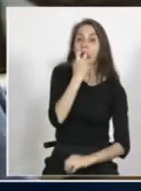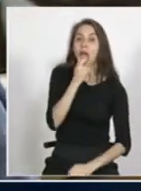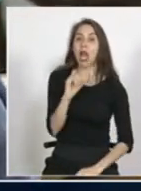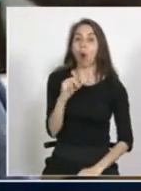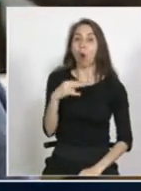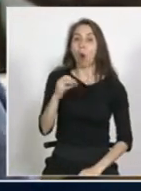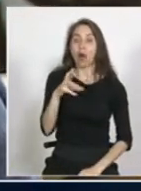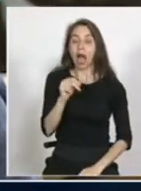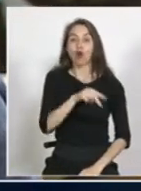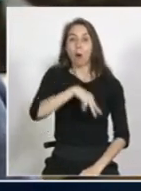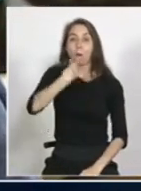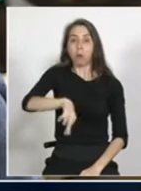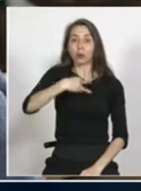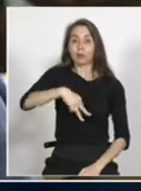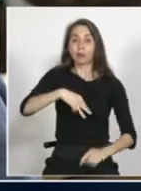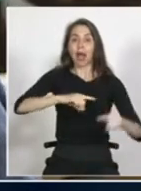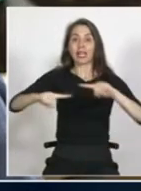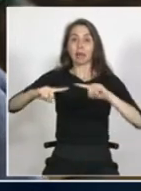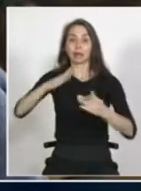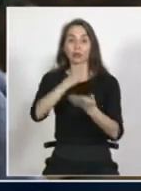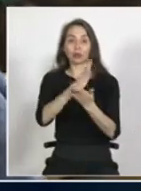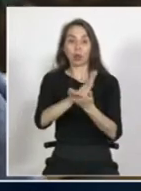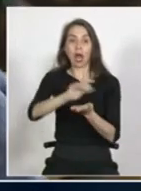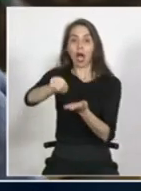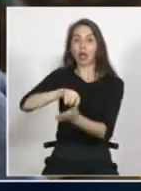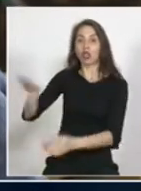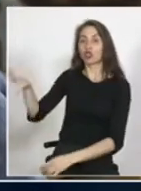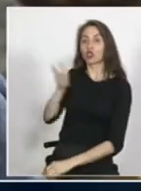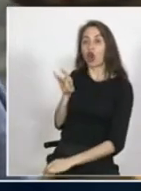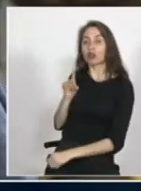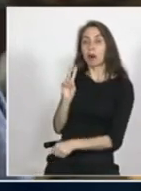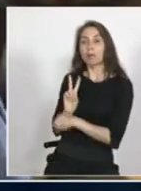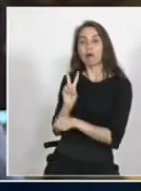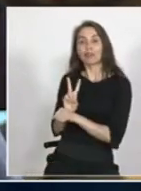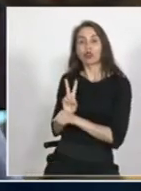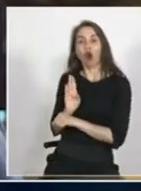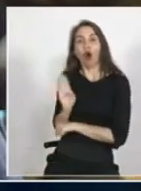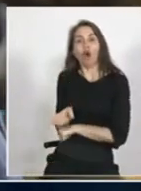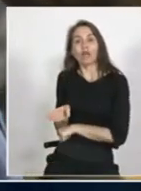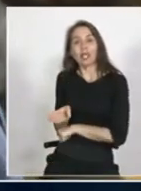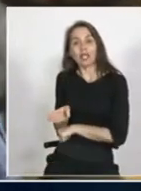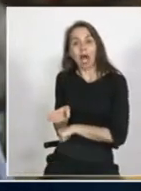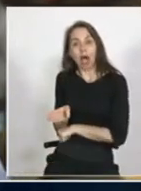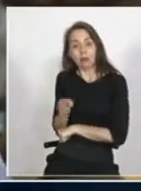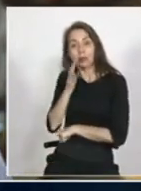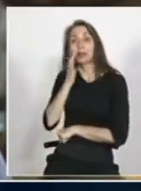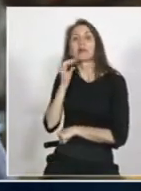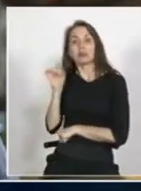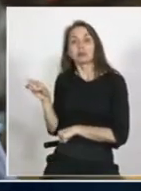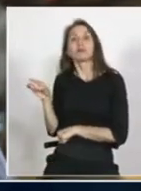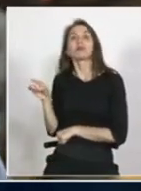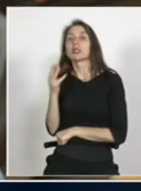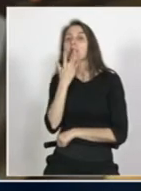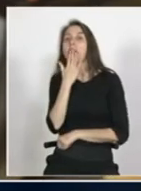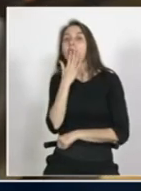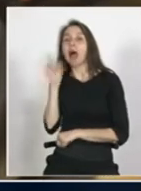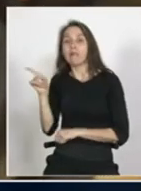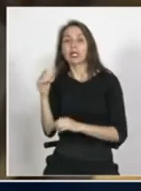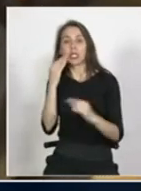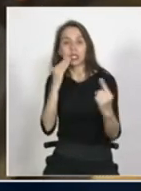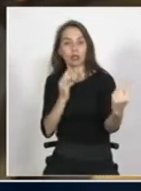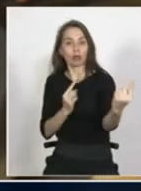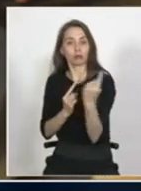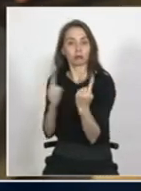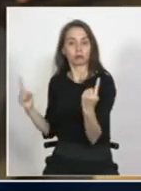esa administración local de la educación tenía que contratar a algún maestro o maestra en alguna de esas escuelas y darle la posibilidad de estudiar ese niño ahí. O sea,